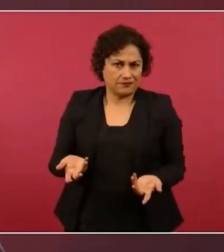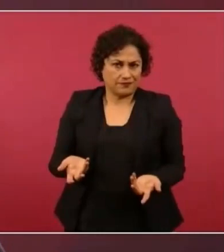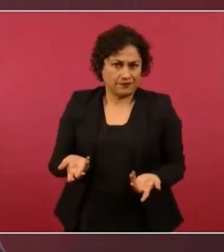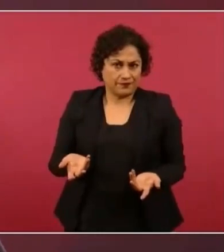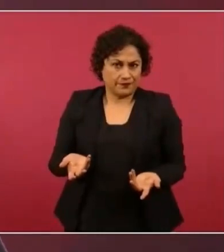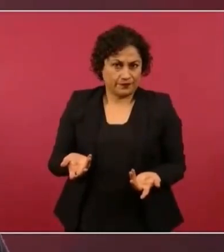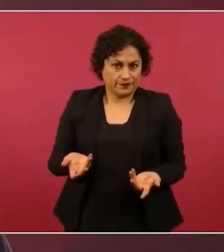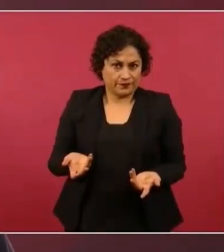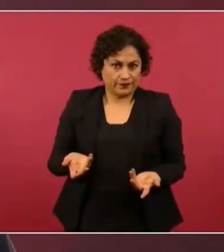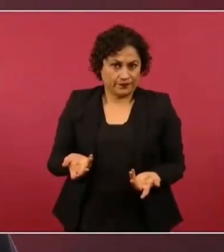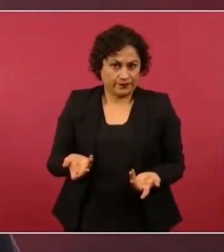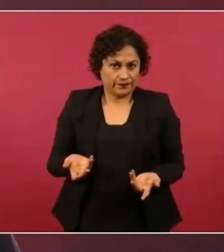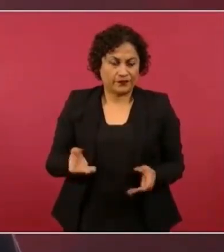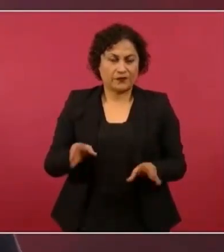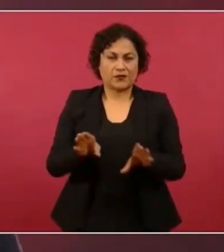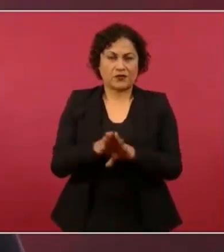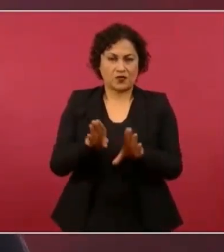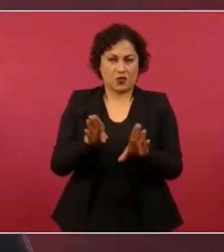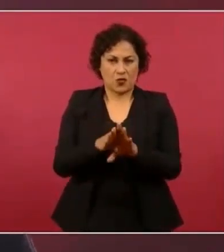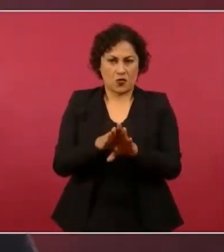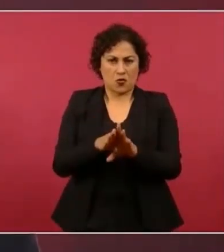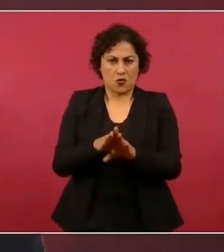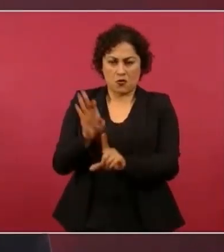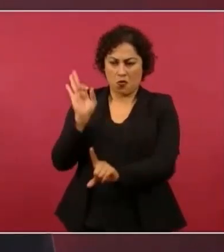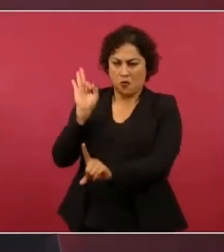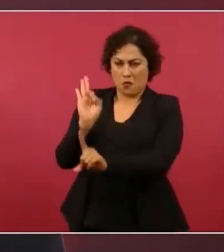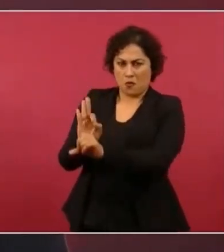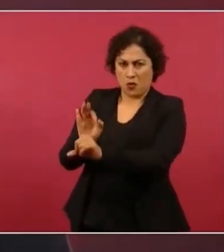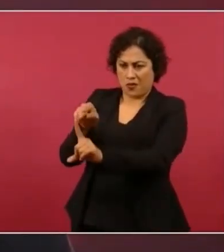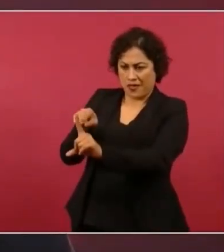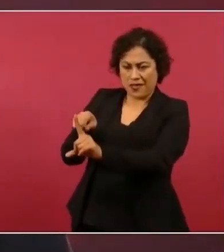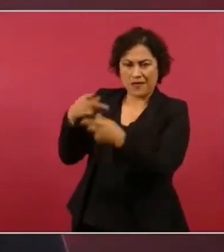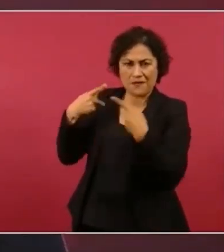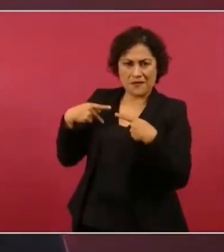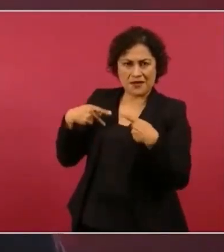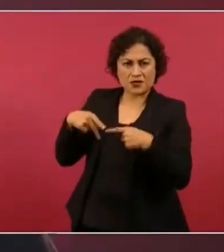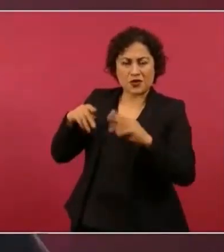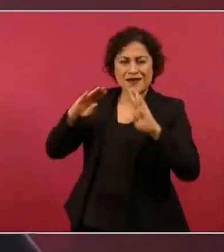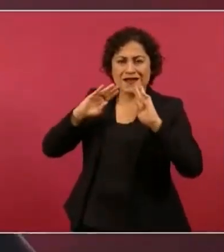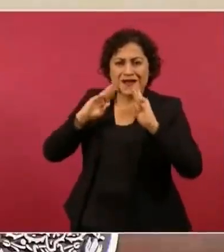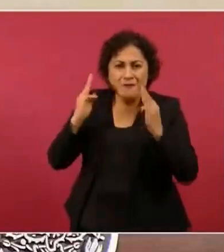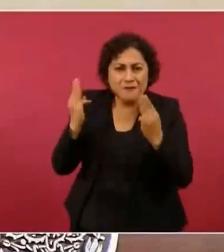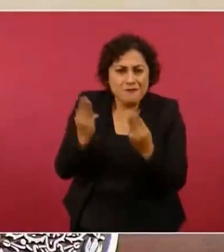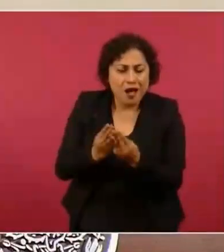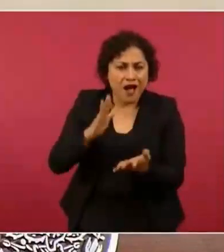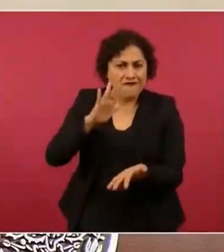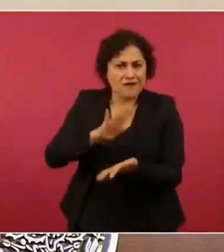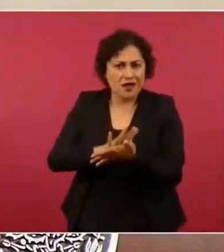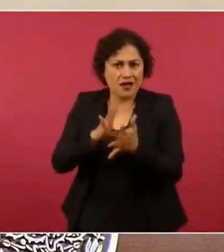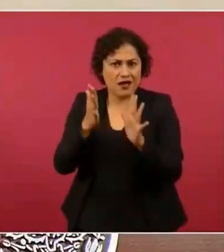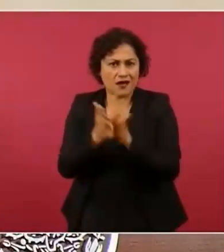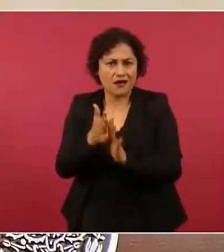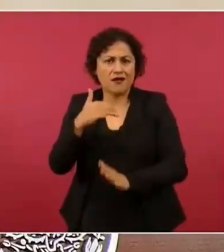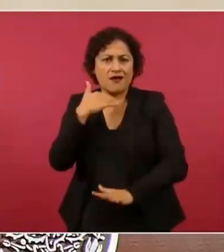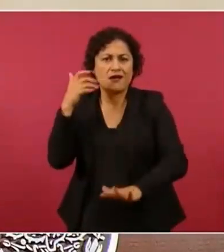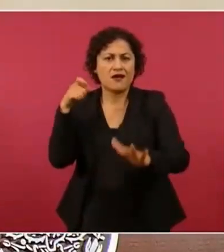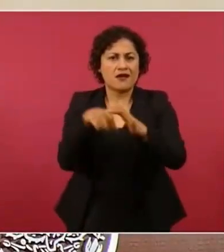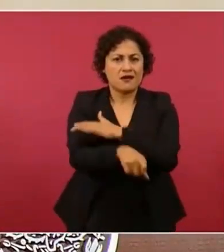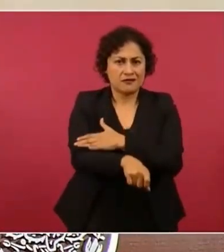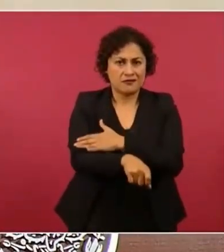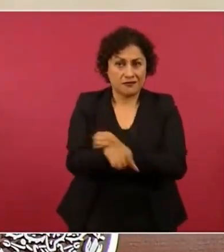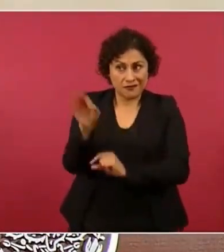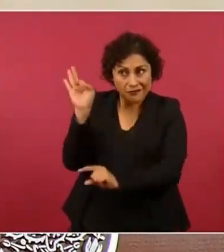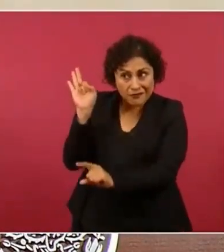criminales de la delincuencia organizada, sino especialmente a los corruptos,